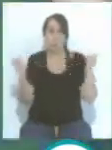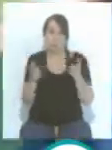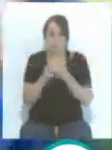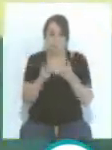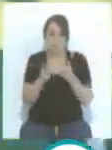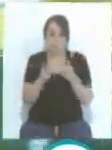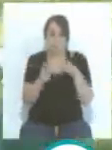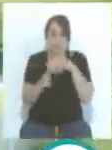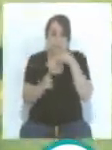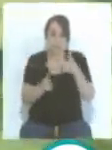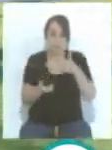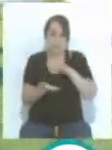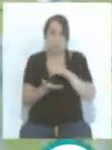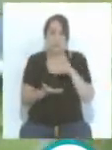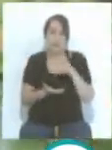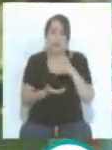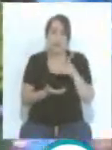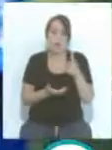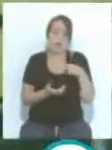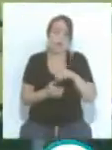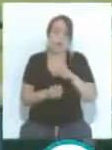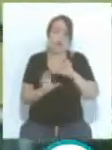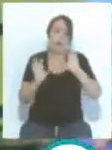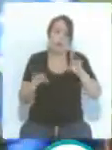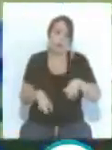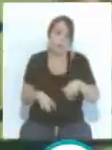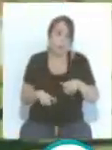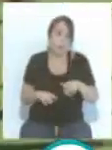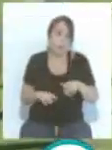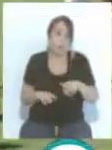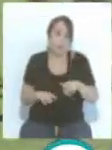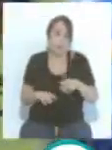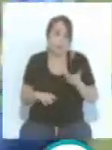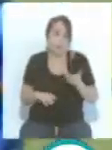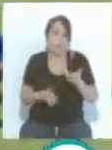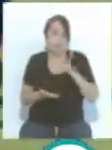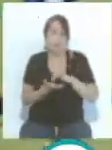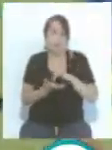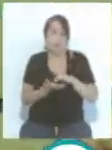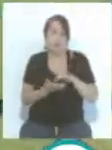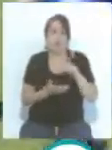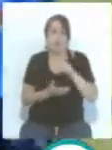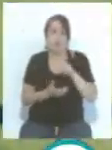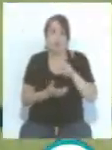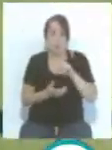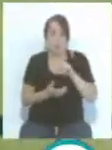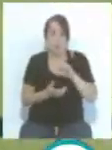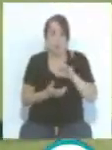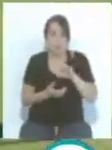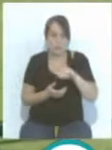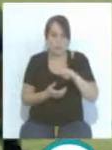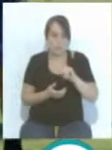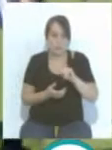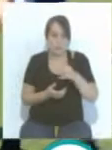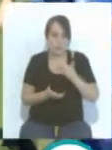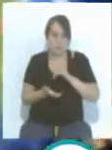porque en este caso, Juan Antonio, el Cádiz había tenido, cuando tuvo lo de Luismi, que volver casi, diríamos, a la